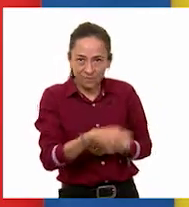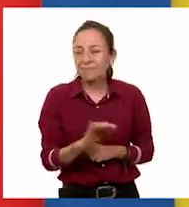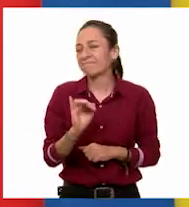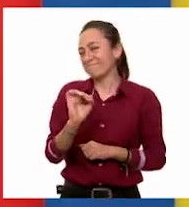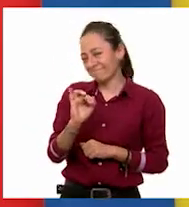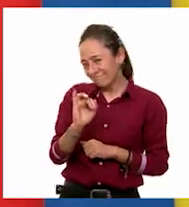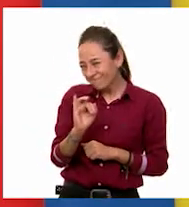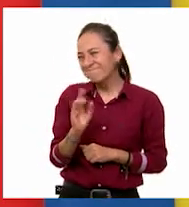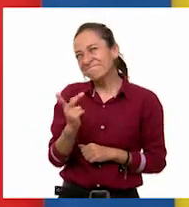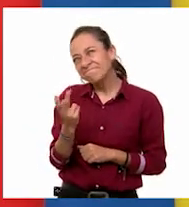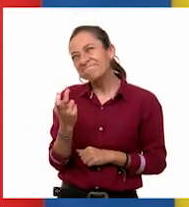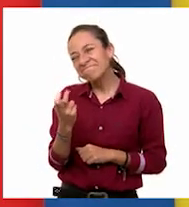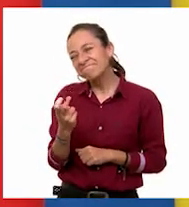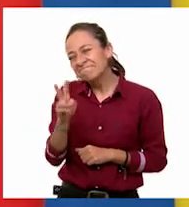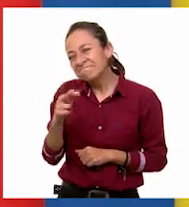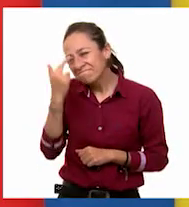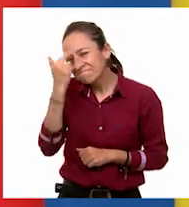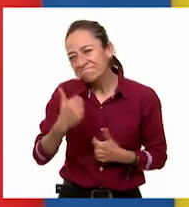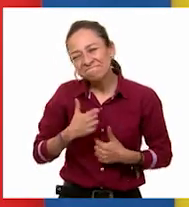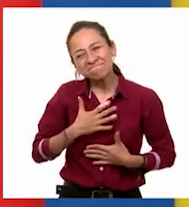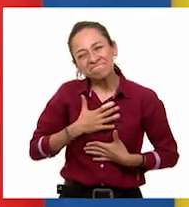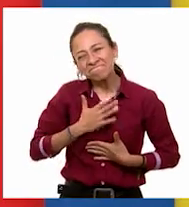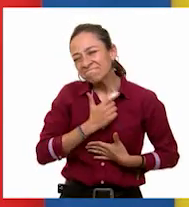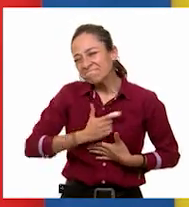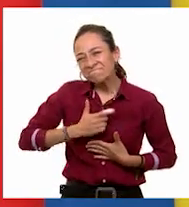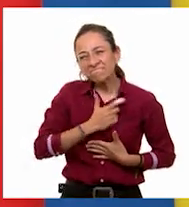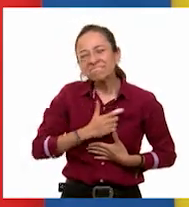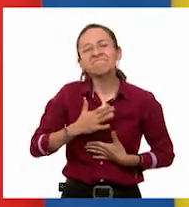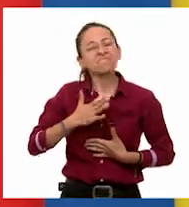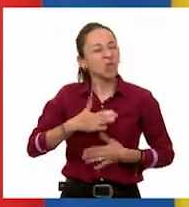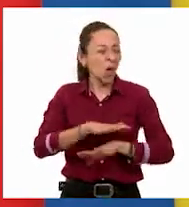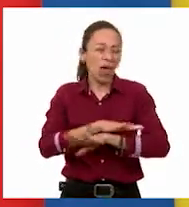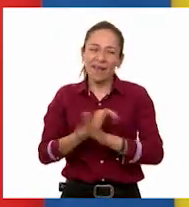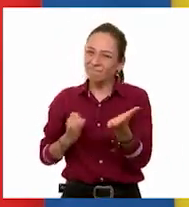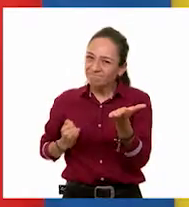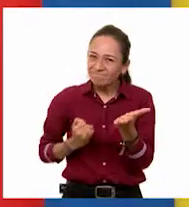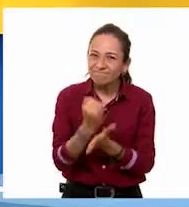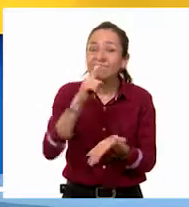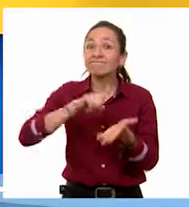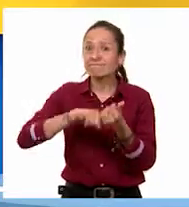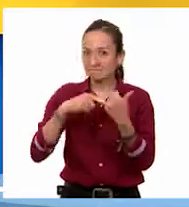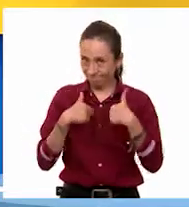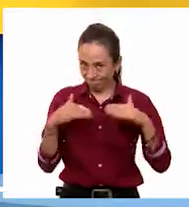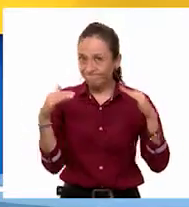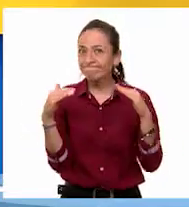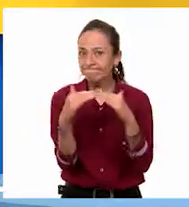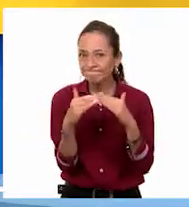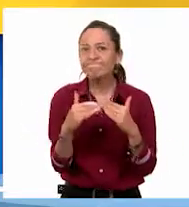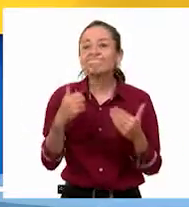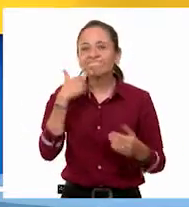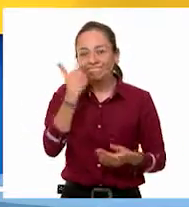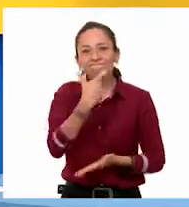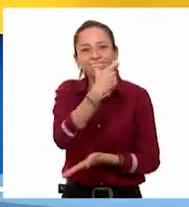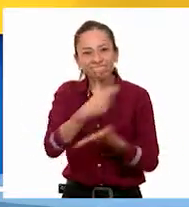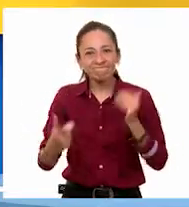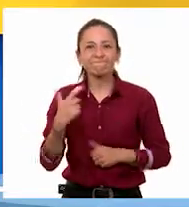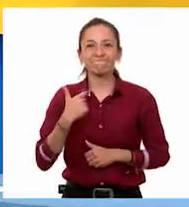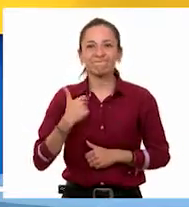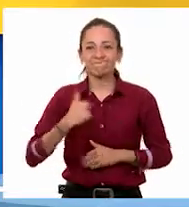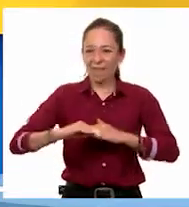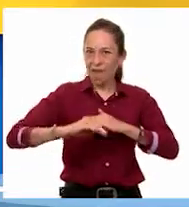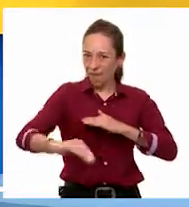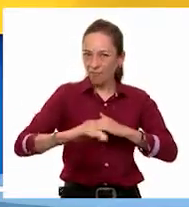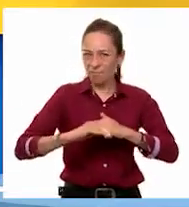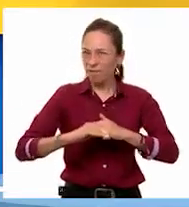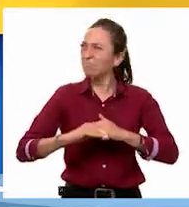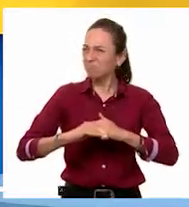tanto. Definitivamente quiero tener en mi casa unas alfombras, sí o sí. Perfecto. Pues veamos en qué te